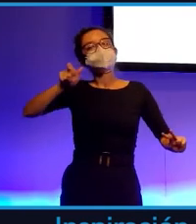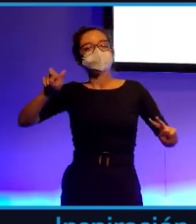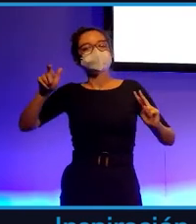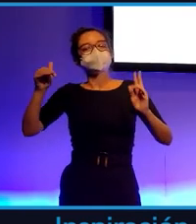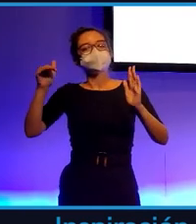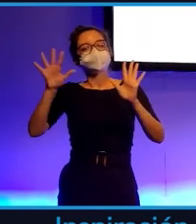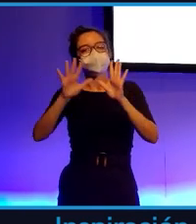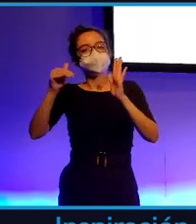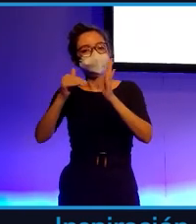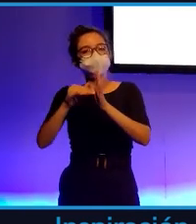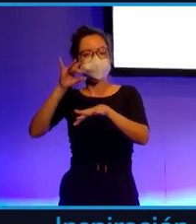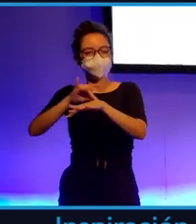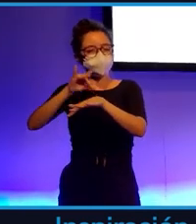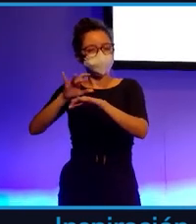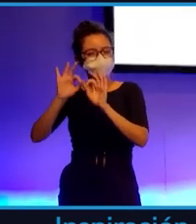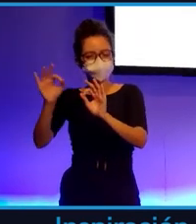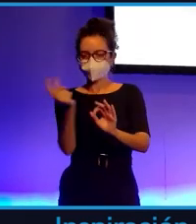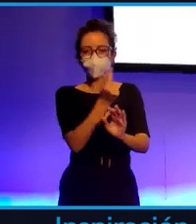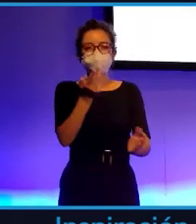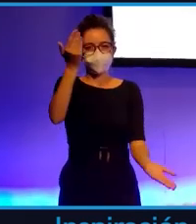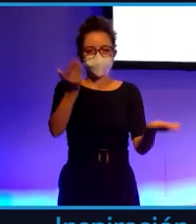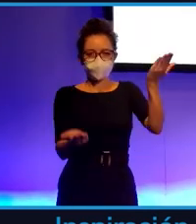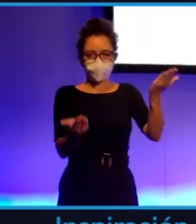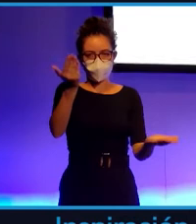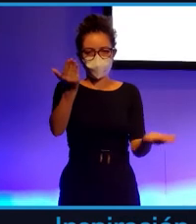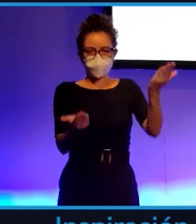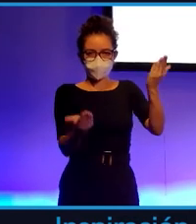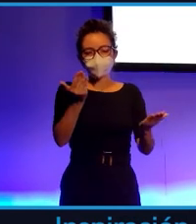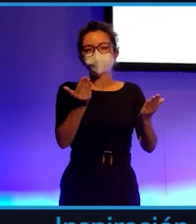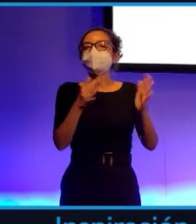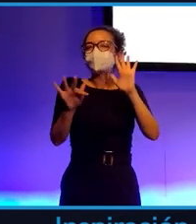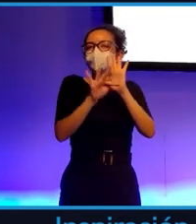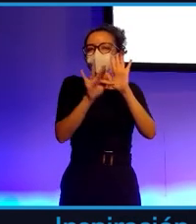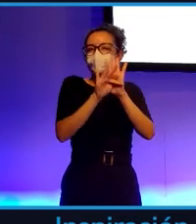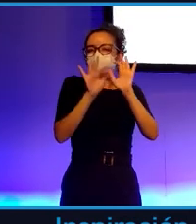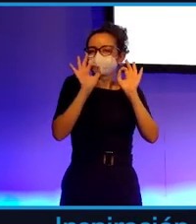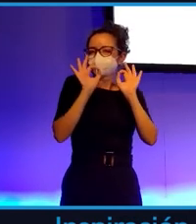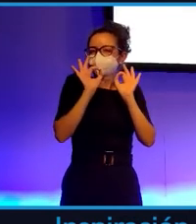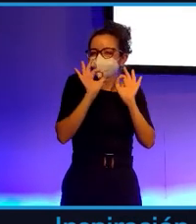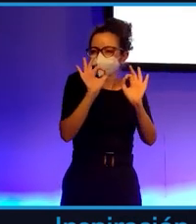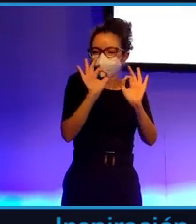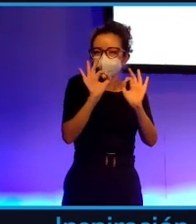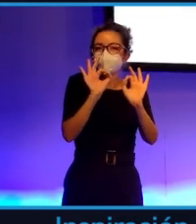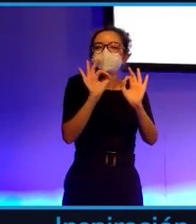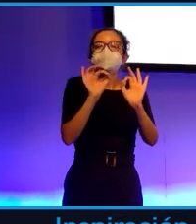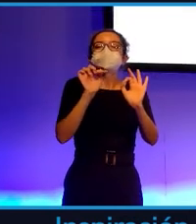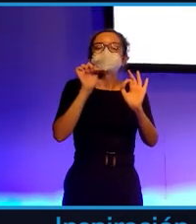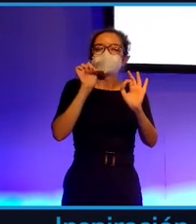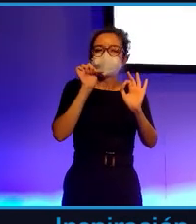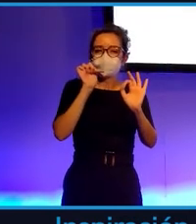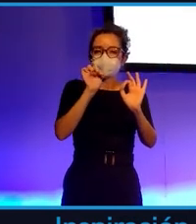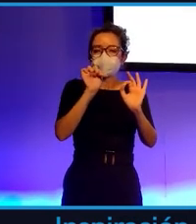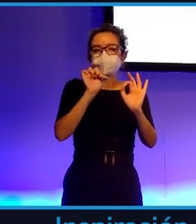que tienen una enfermedad concreta y mediante un algoritmo creado específicamente para ese caso el plantear